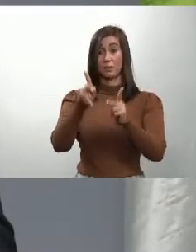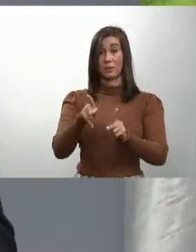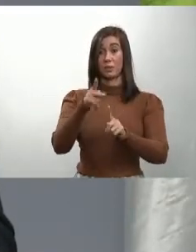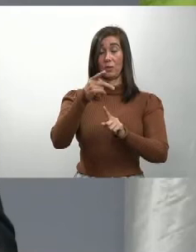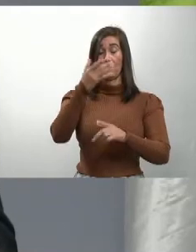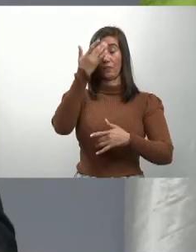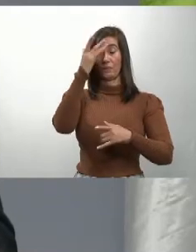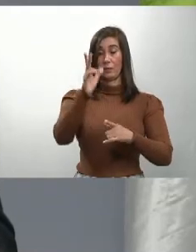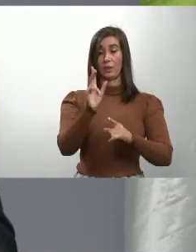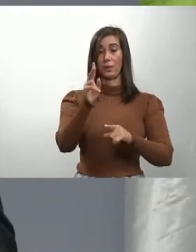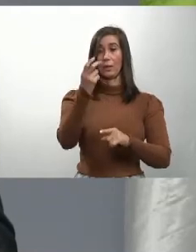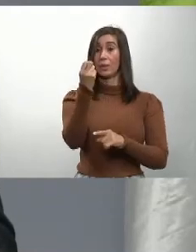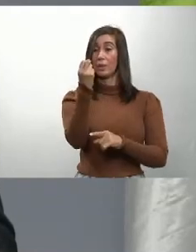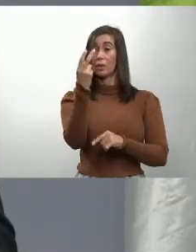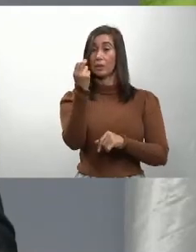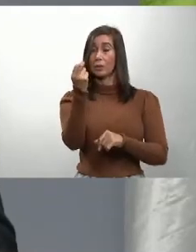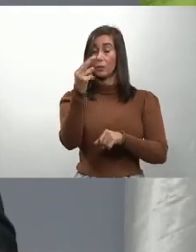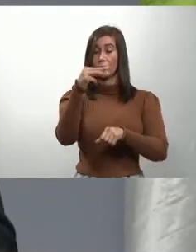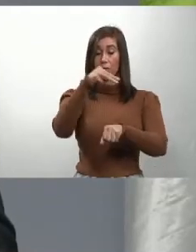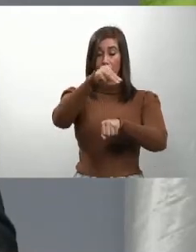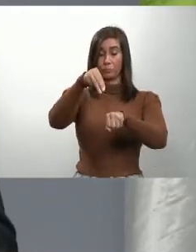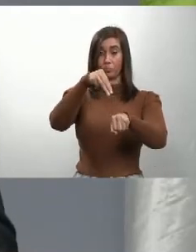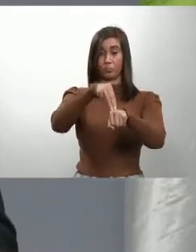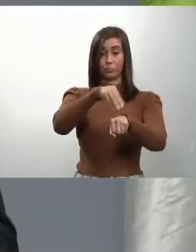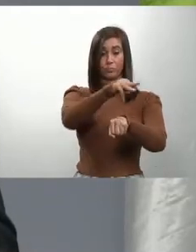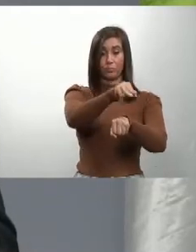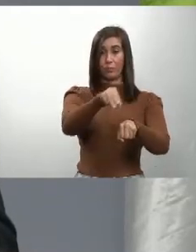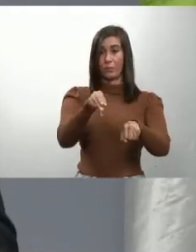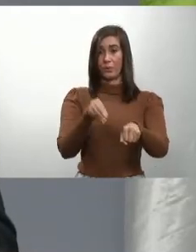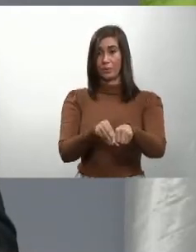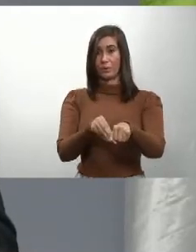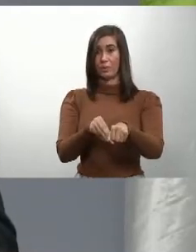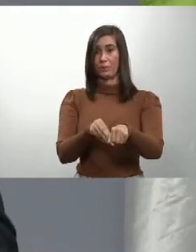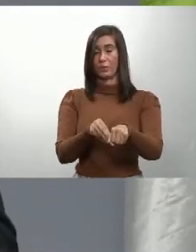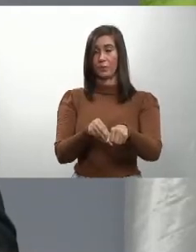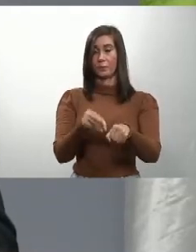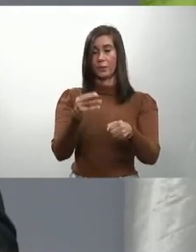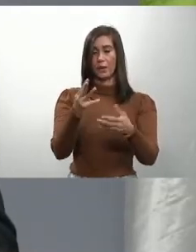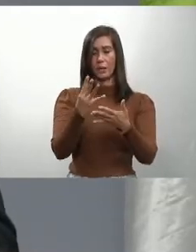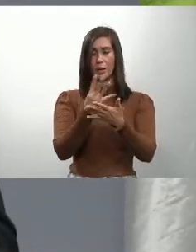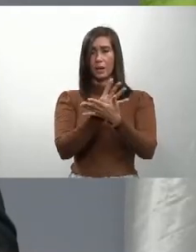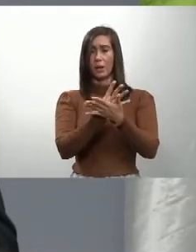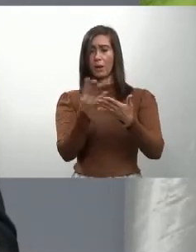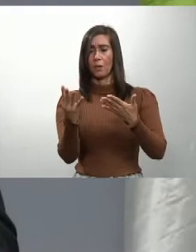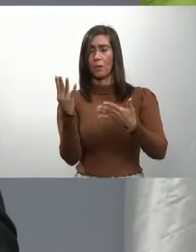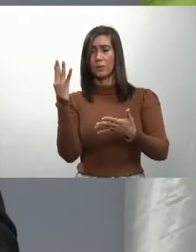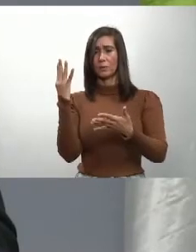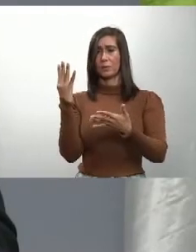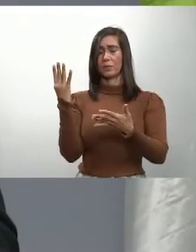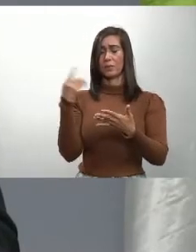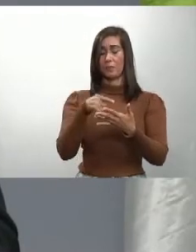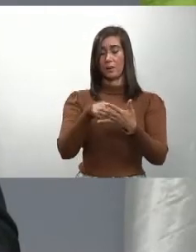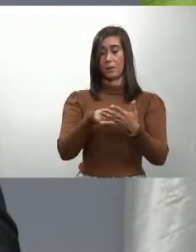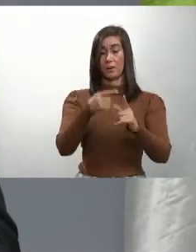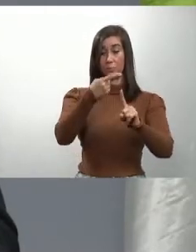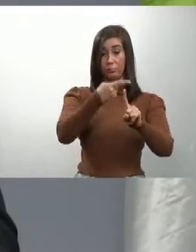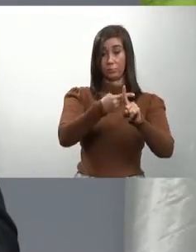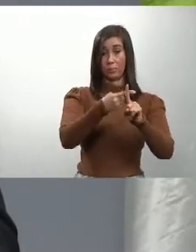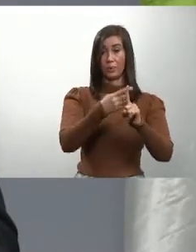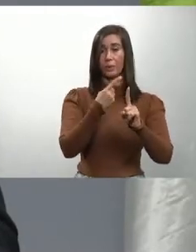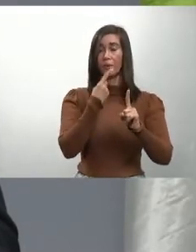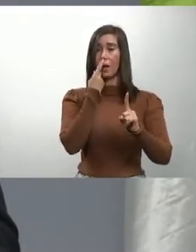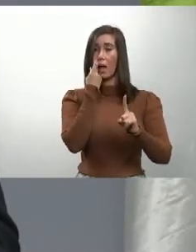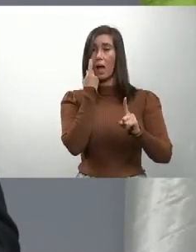encuentran en 12 municipios. En las últimas cuatro semanas, la positividad de las muestras